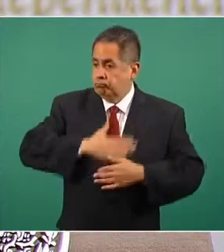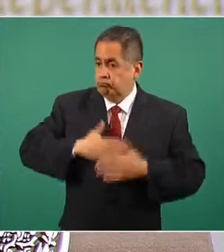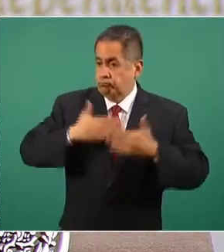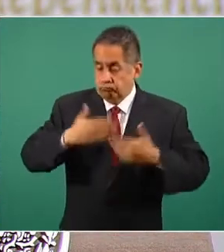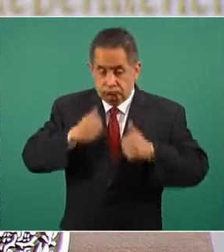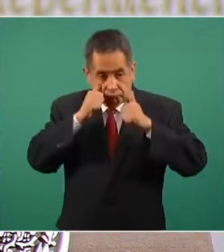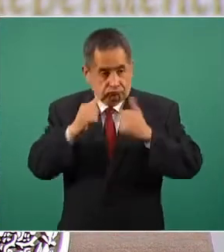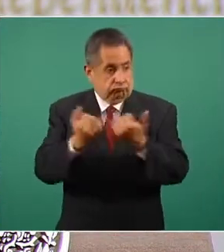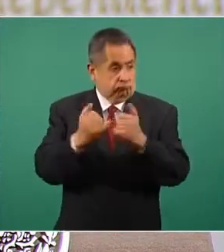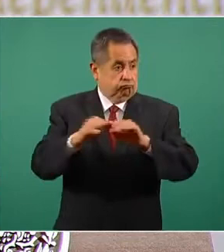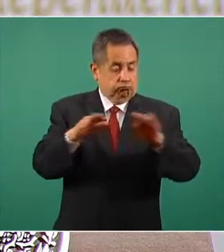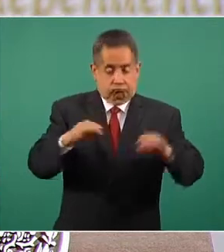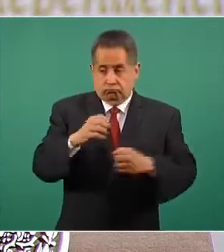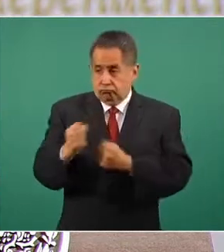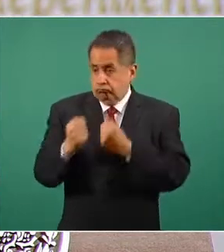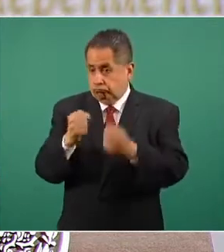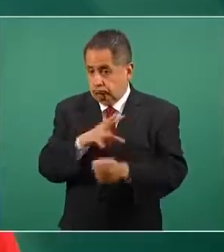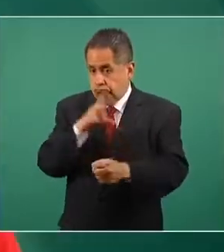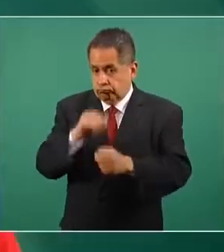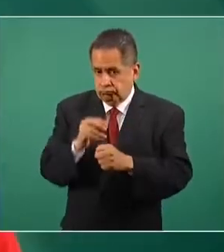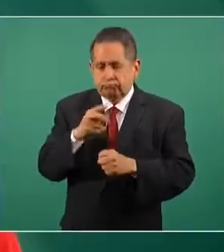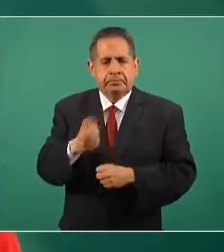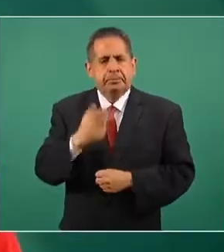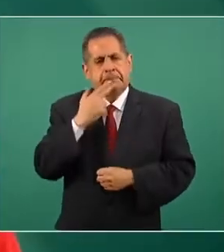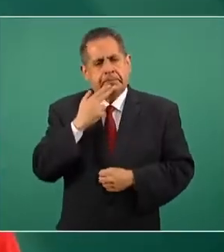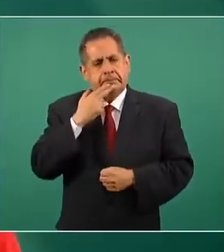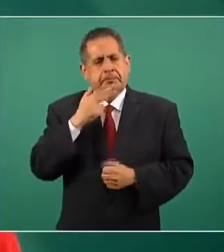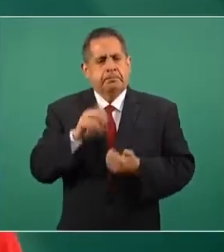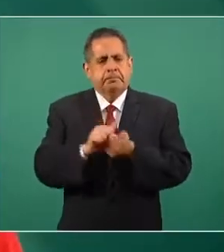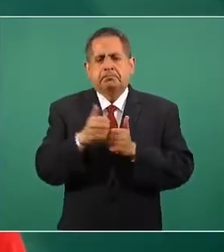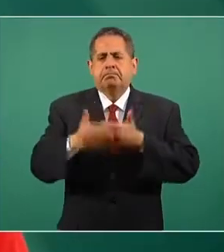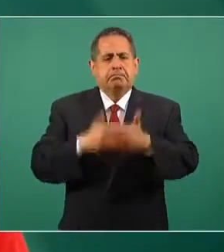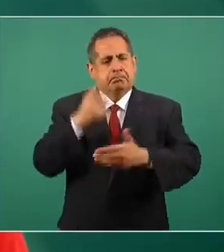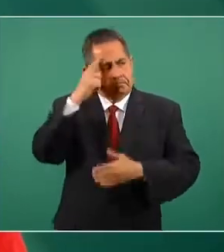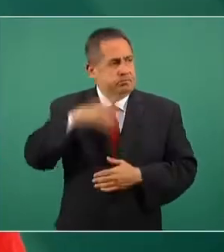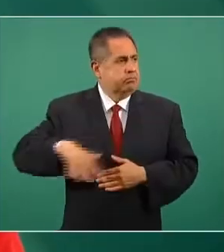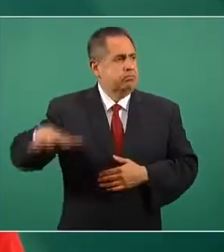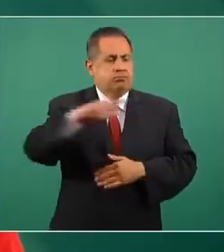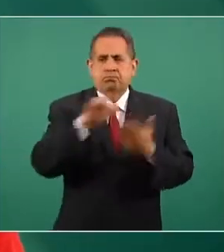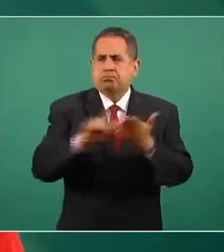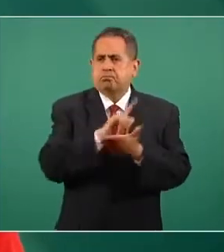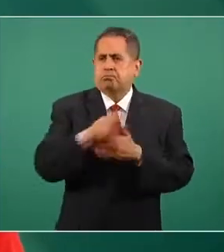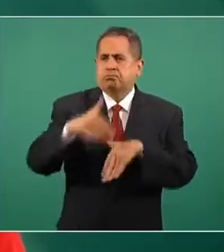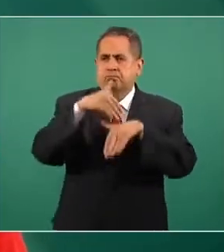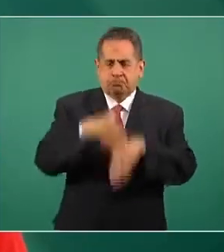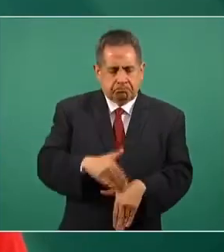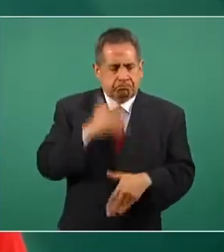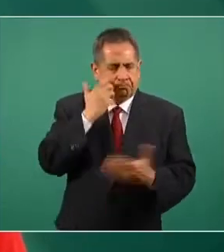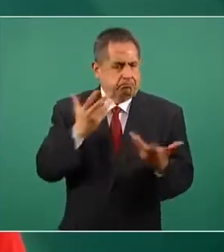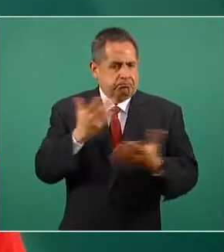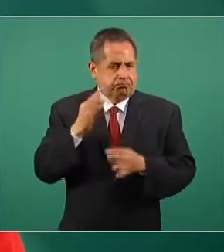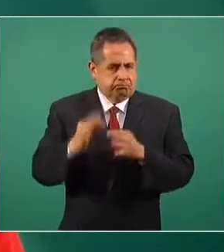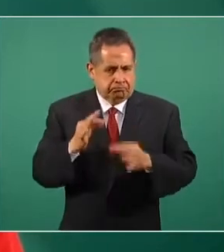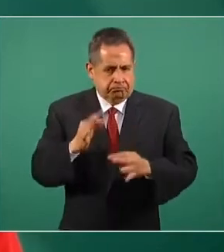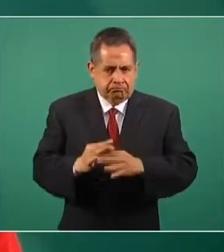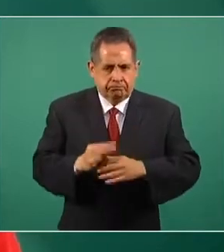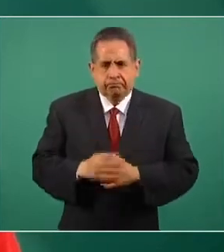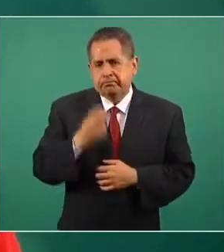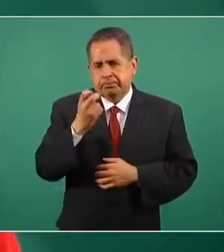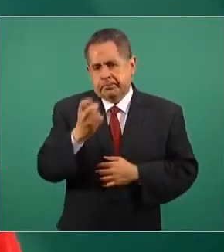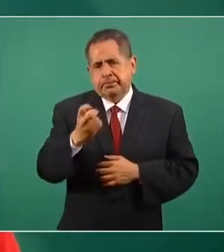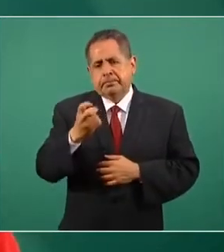e impartición de justicia fortalecido, vamos a avanzar en un estado de derecho al que todos aspiramos. Y yo creo que ese